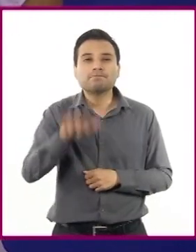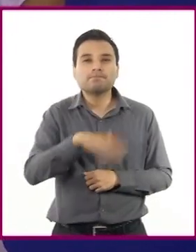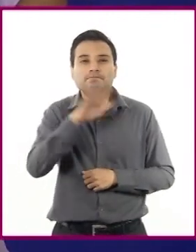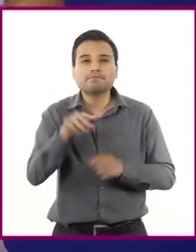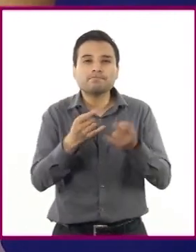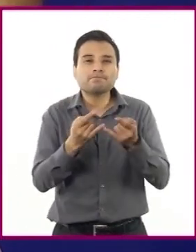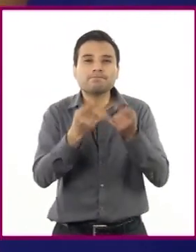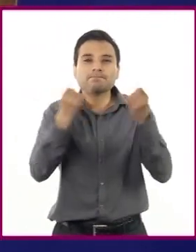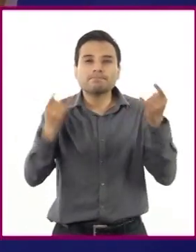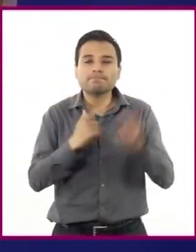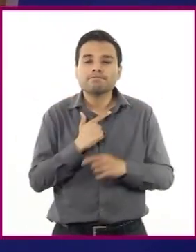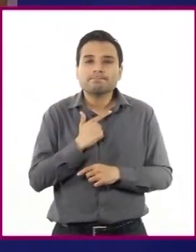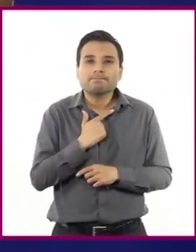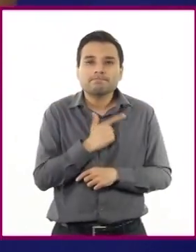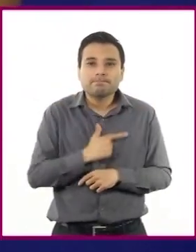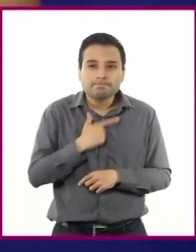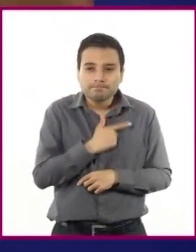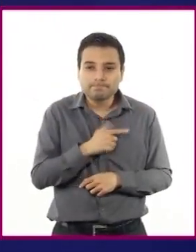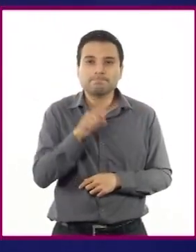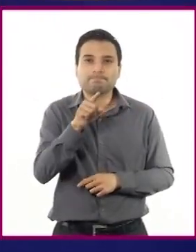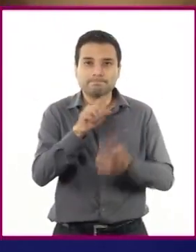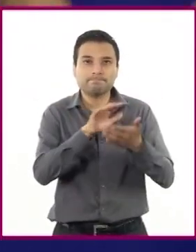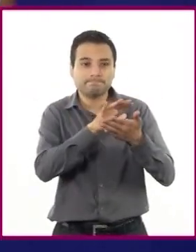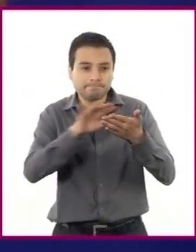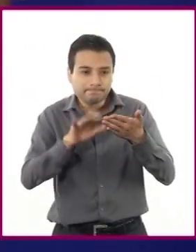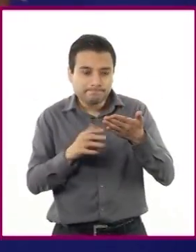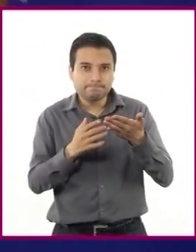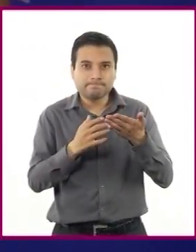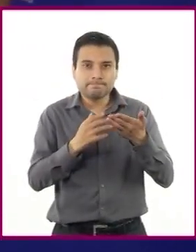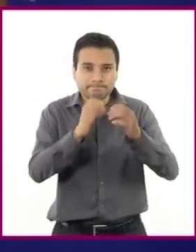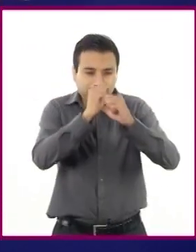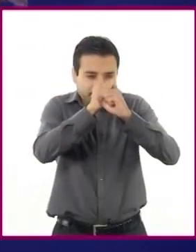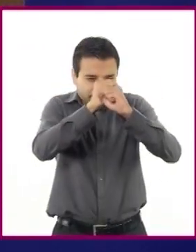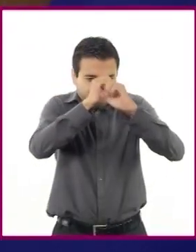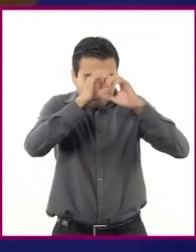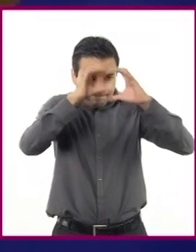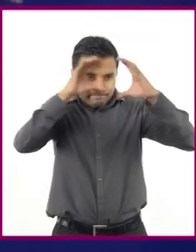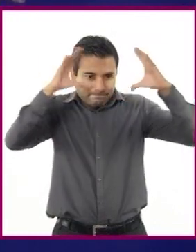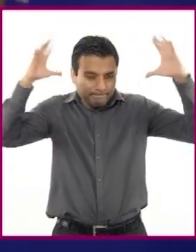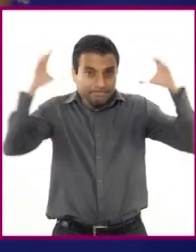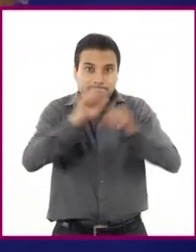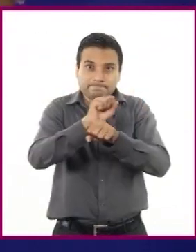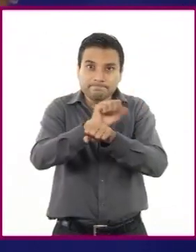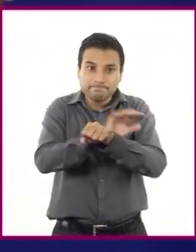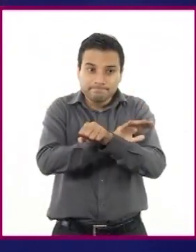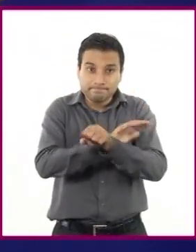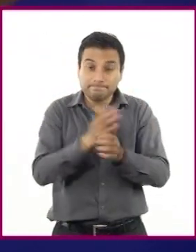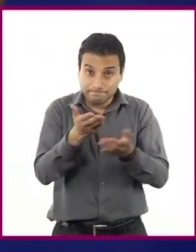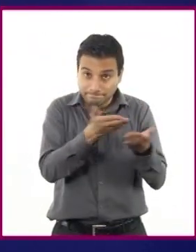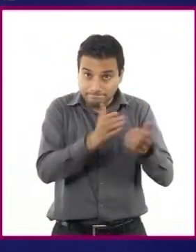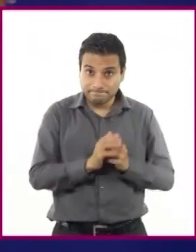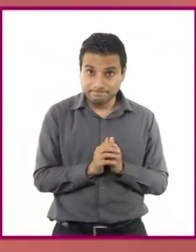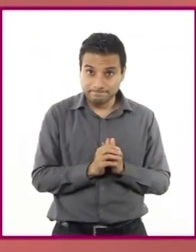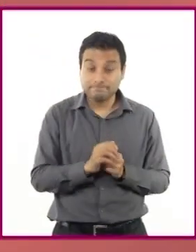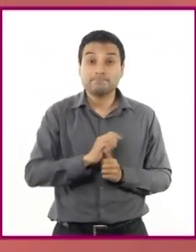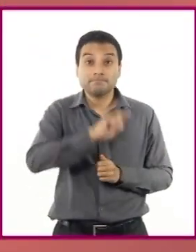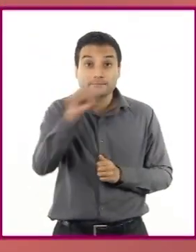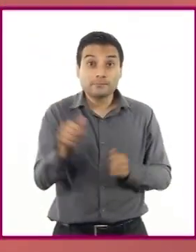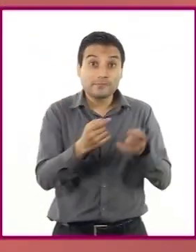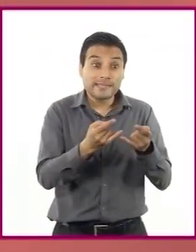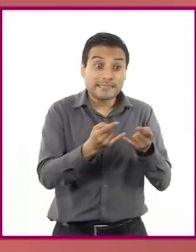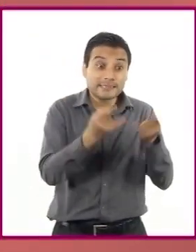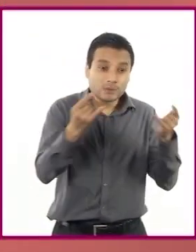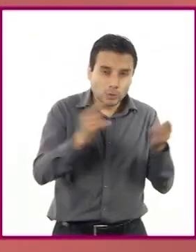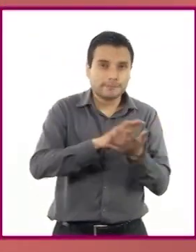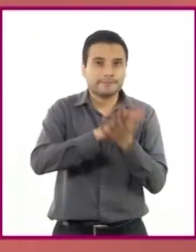de su interés, que se emocionen al leerlas y se imaginen a sus personajes y sus reacciones. Adapten esas historias a un